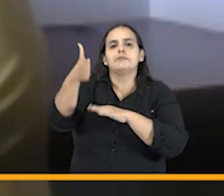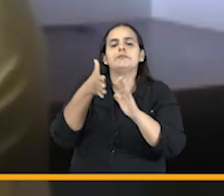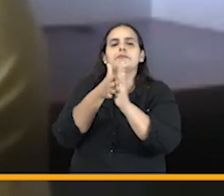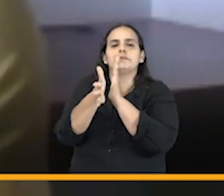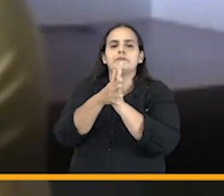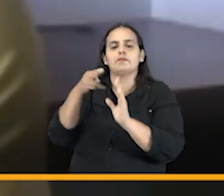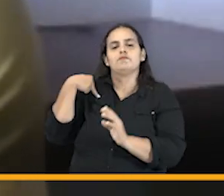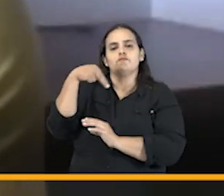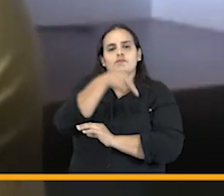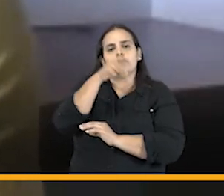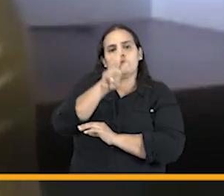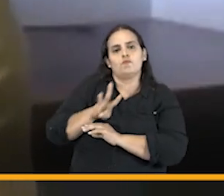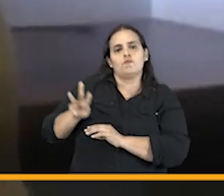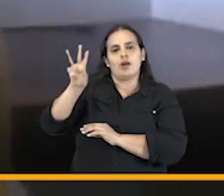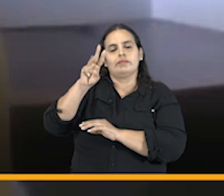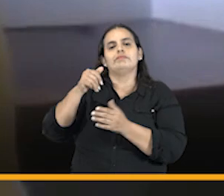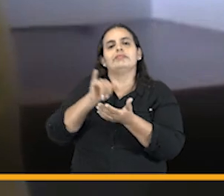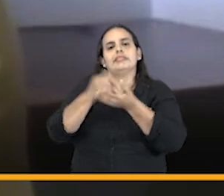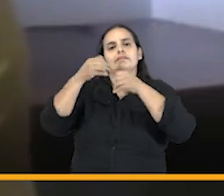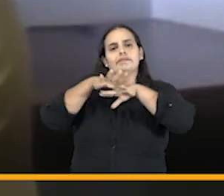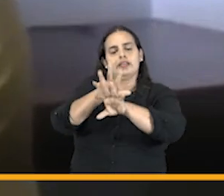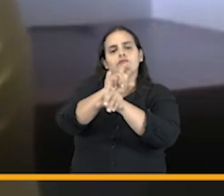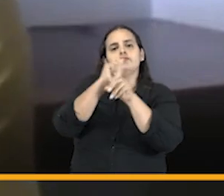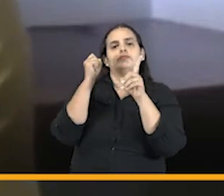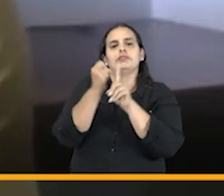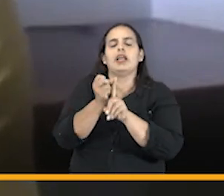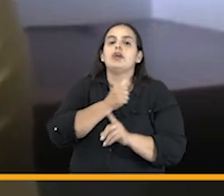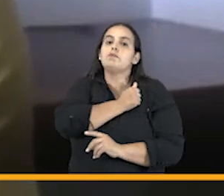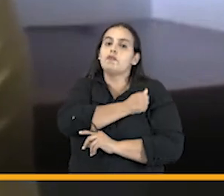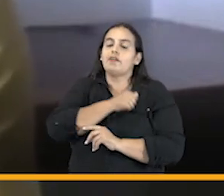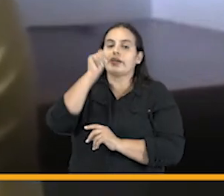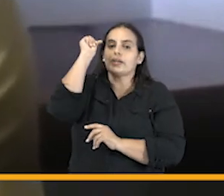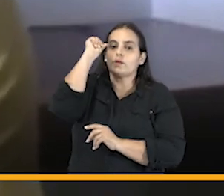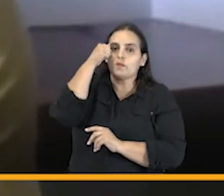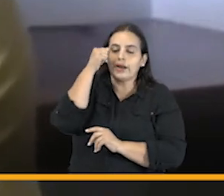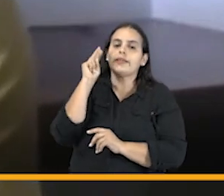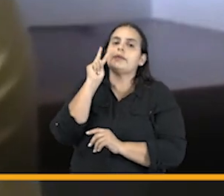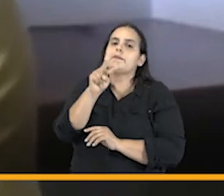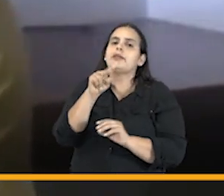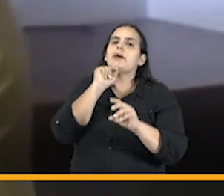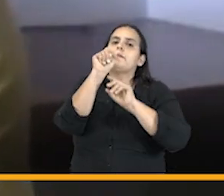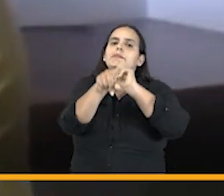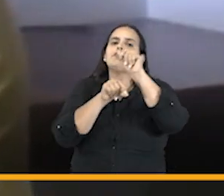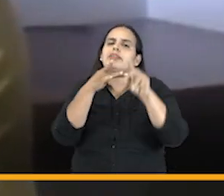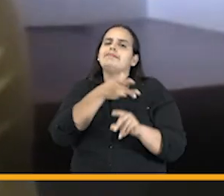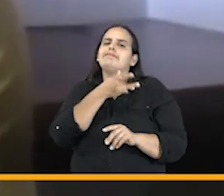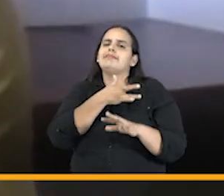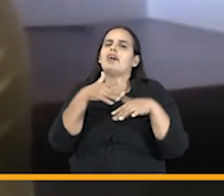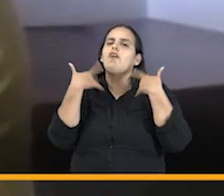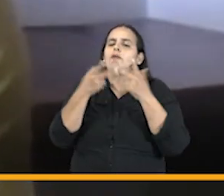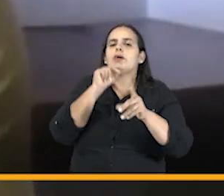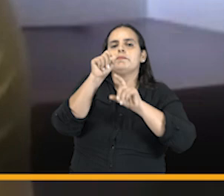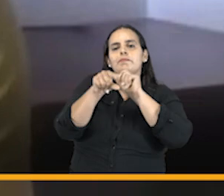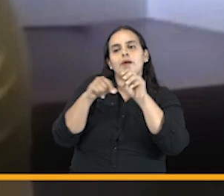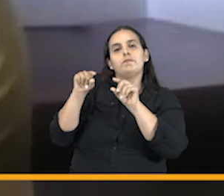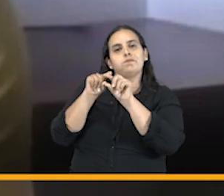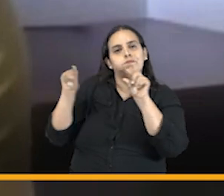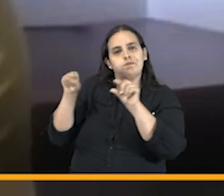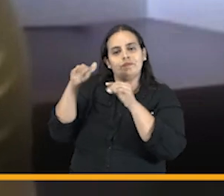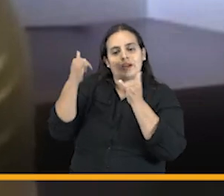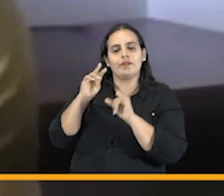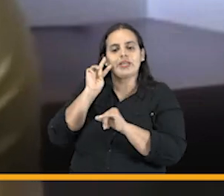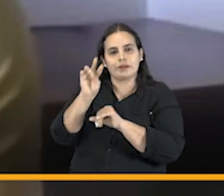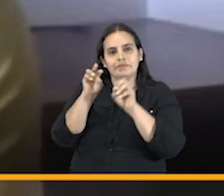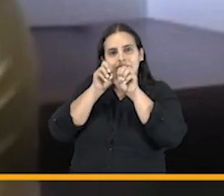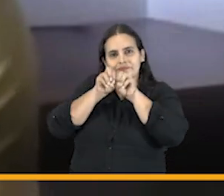en nuestra página web y en nuestras redes sociales por favor recuerden diligenciar la encuesta de satisfacción que está en este